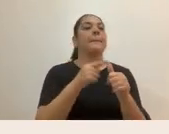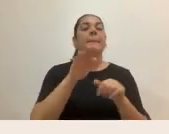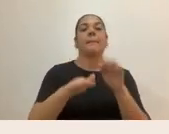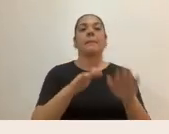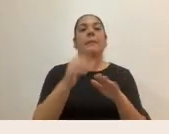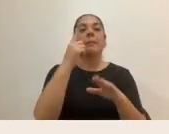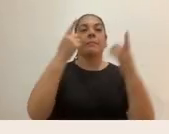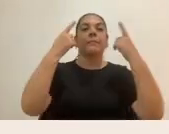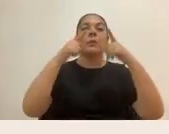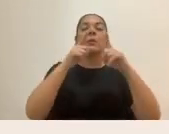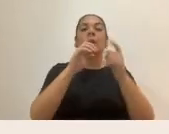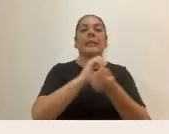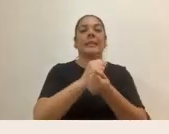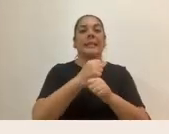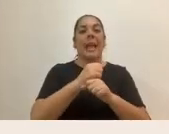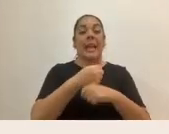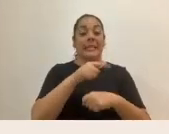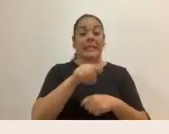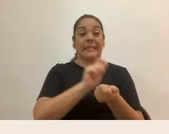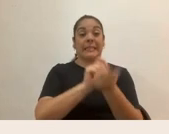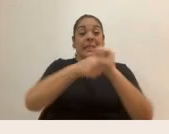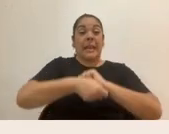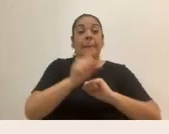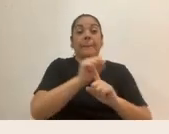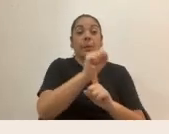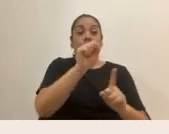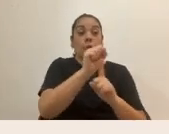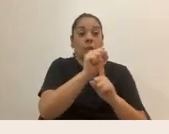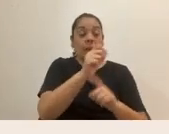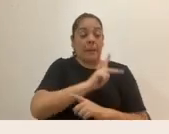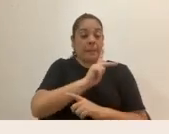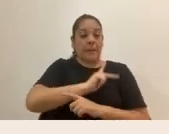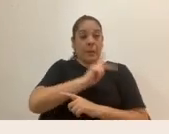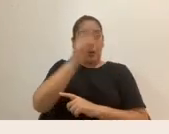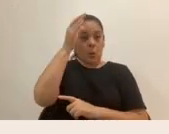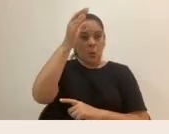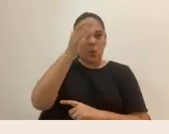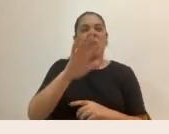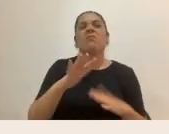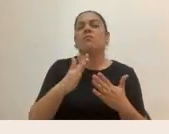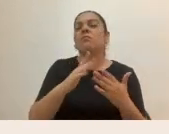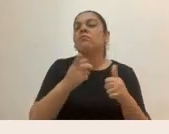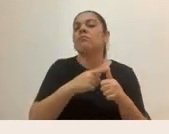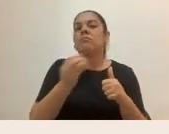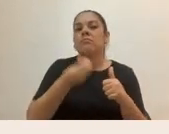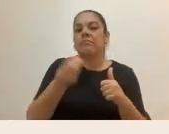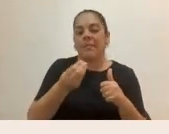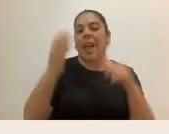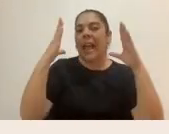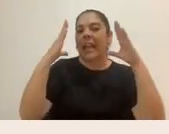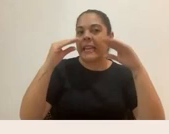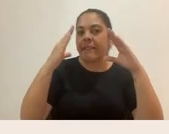social, cultural y personal es informarse sobre el tema de la violencia,